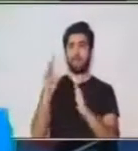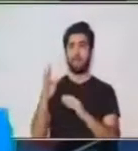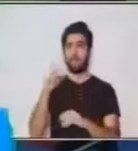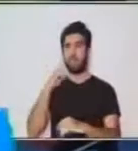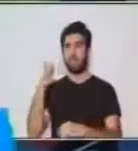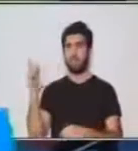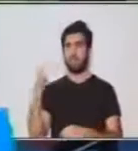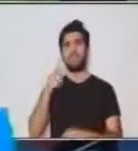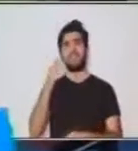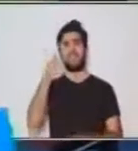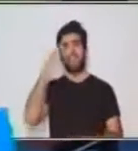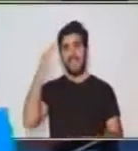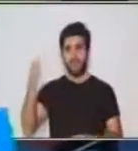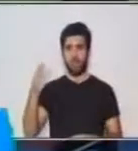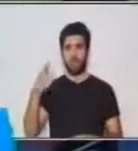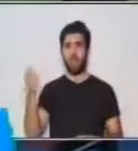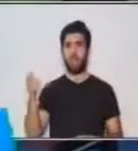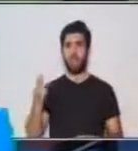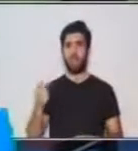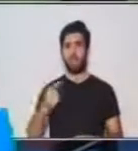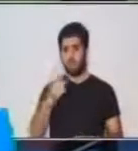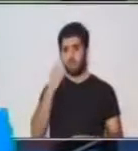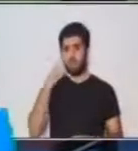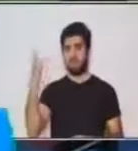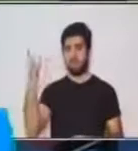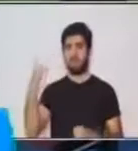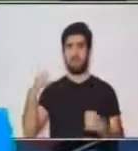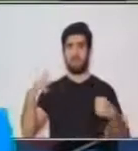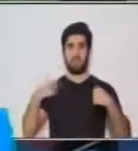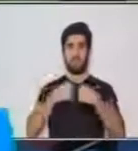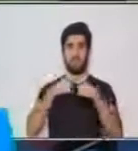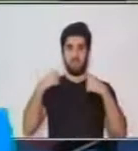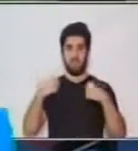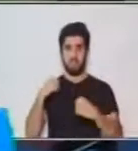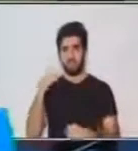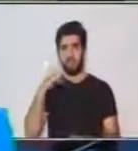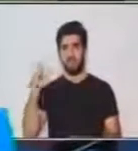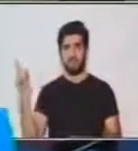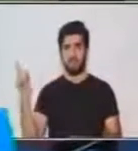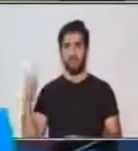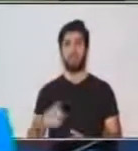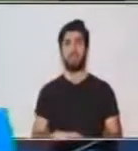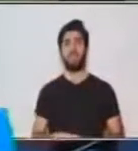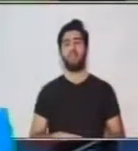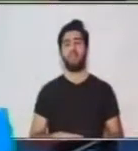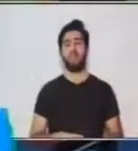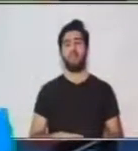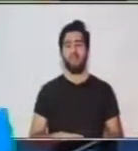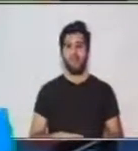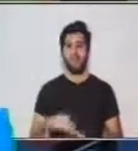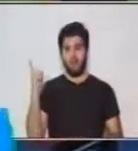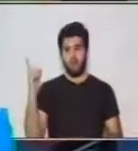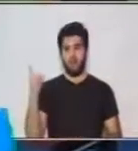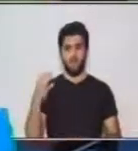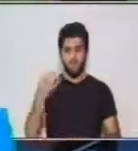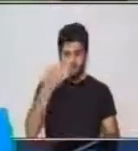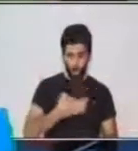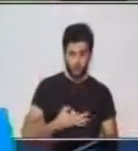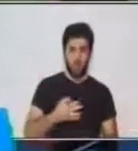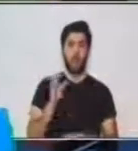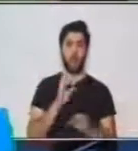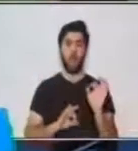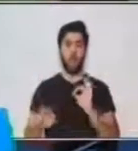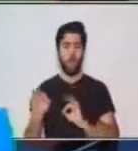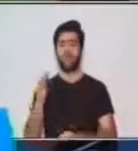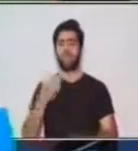Los saludos. Este saludo, el choque de puños, ¿qué registro crees que tiene? ¿Un registro